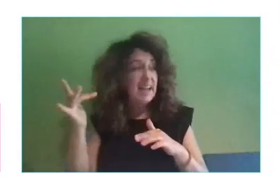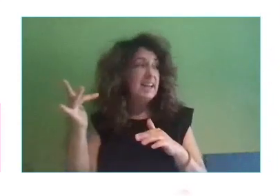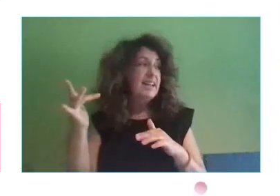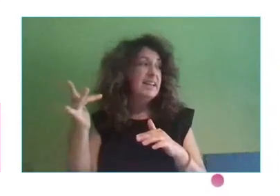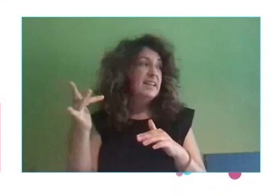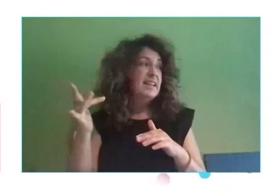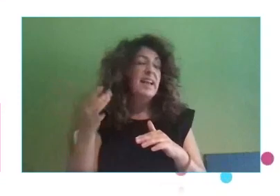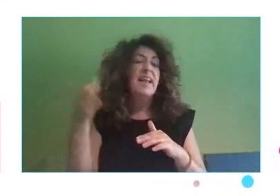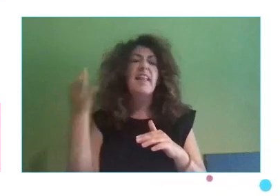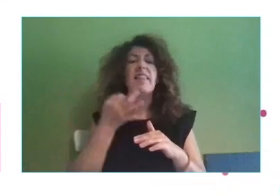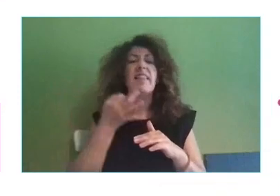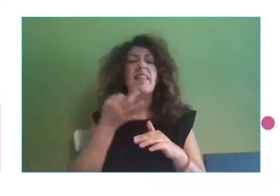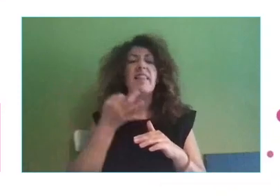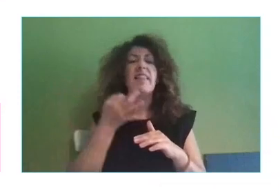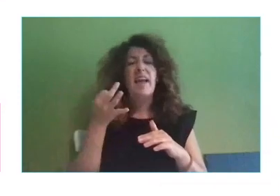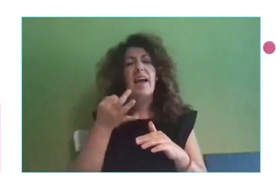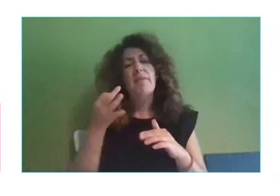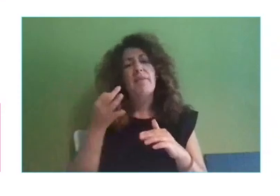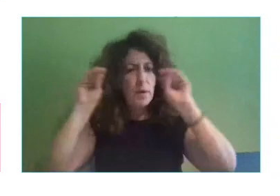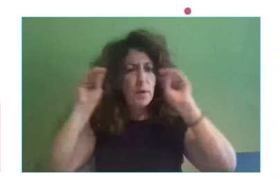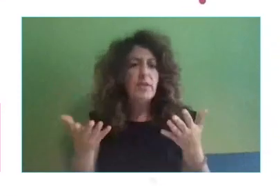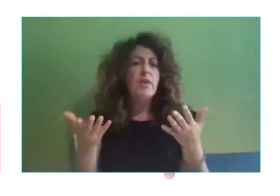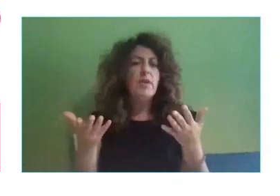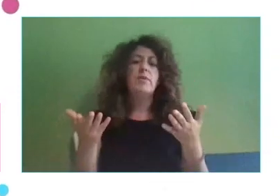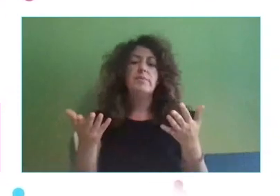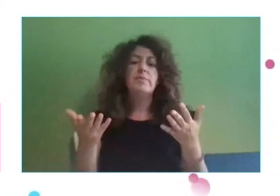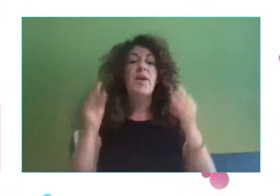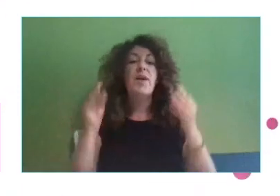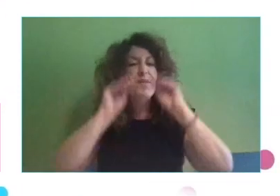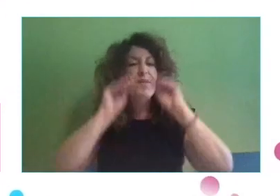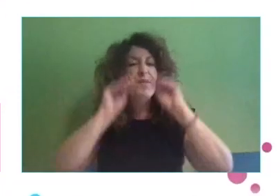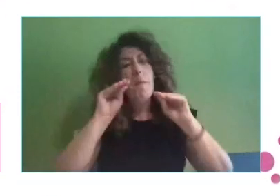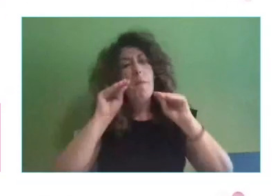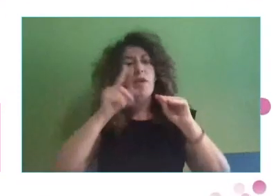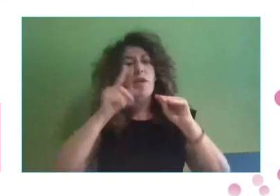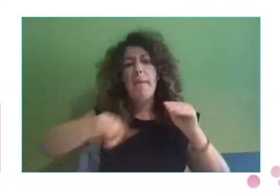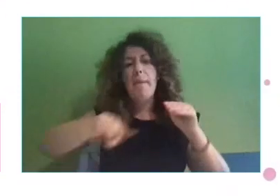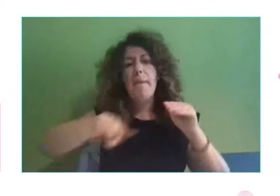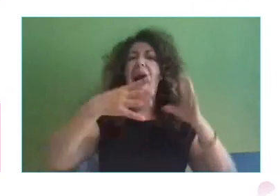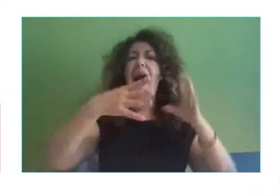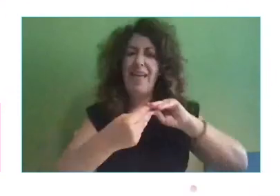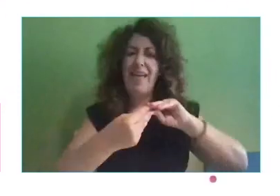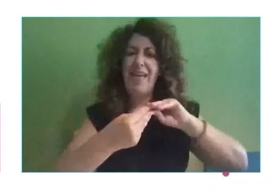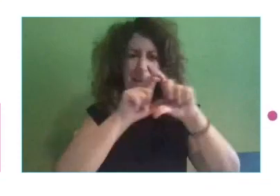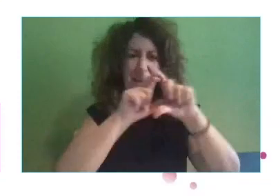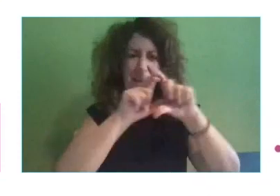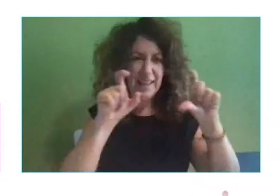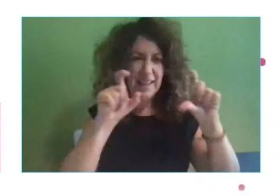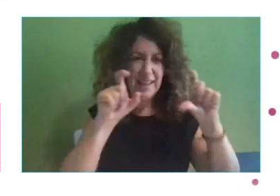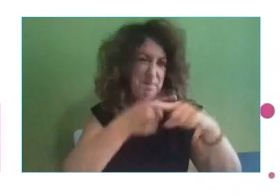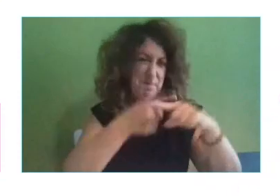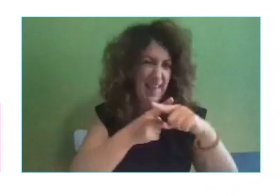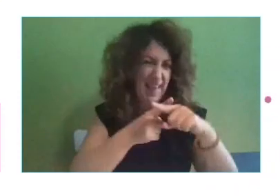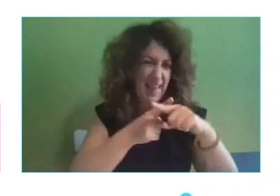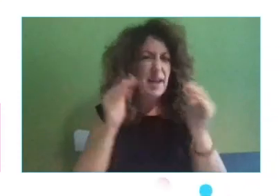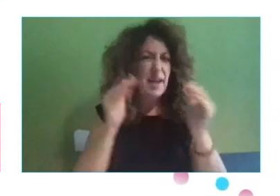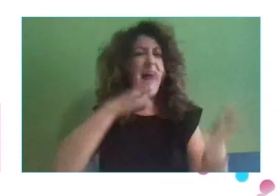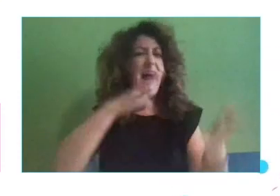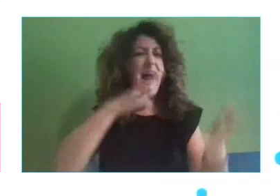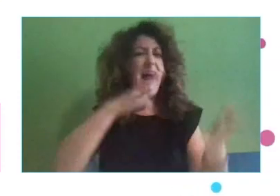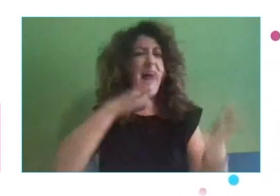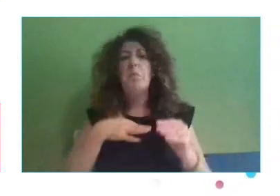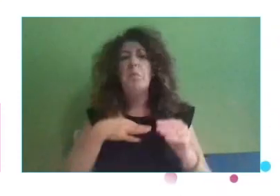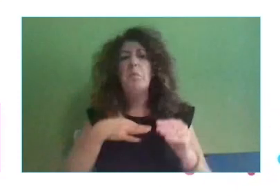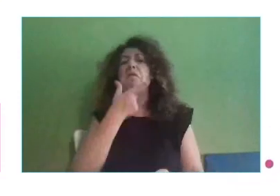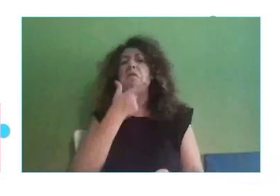formación, una formación que les permita adaptarse, porque como luego veremos, no es tan fácil empezar y hacer esa